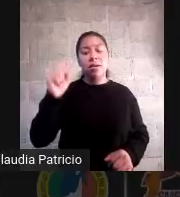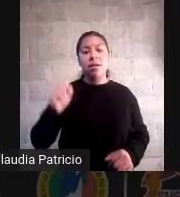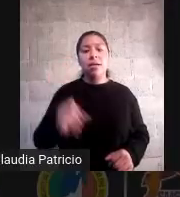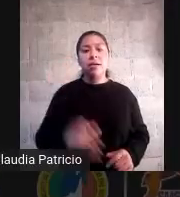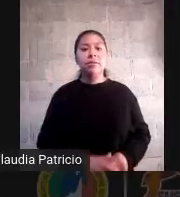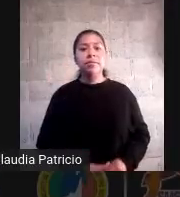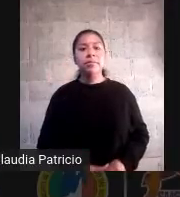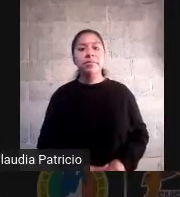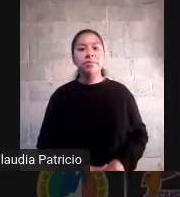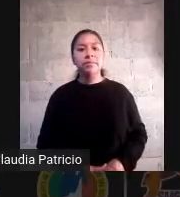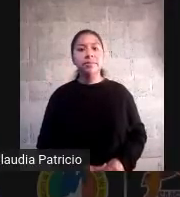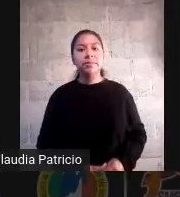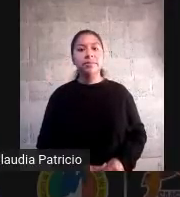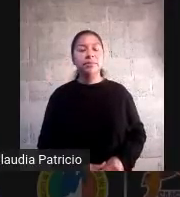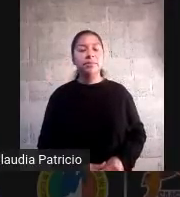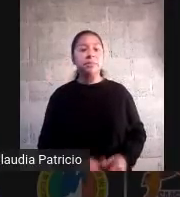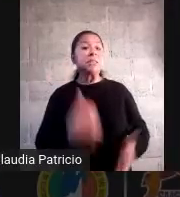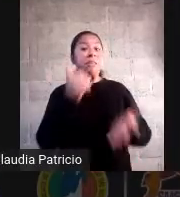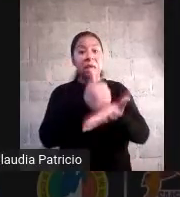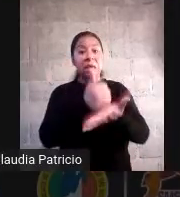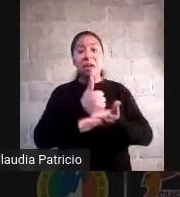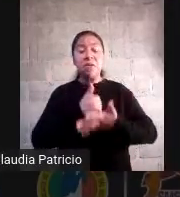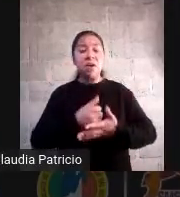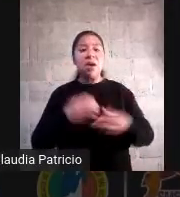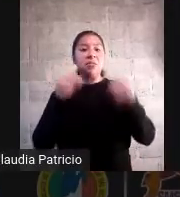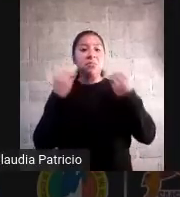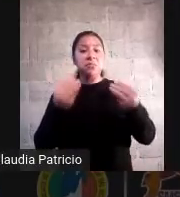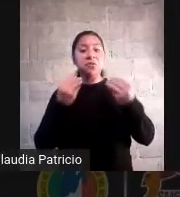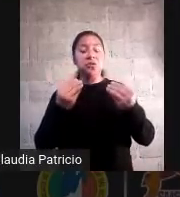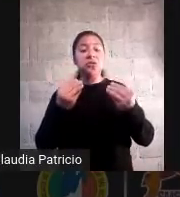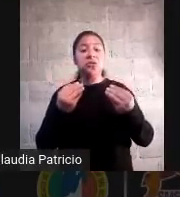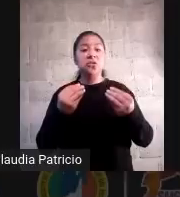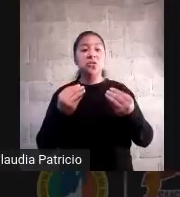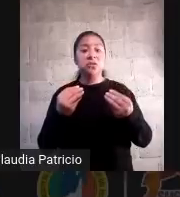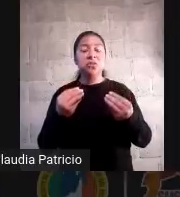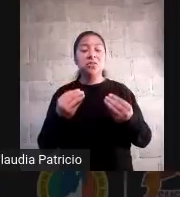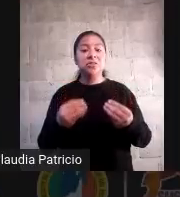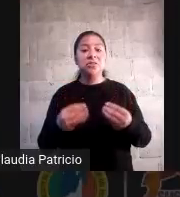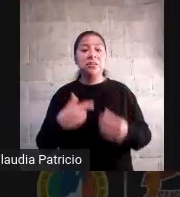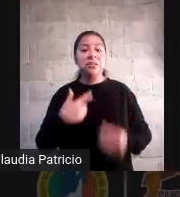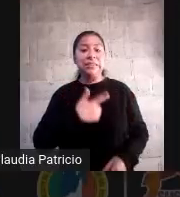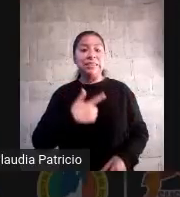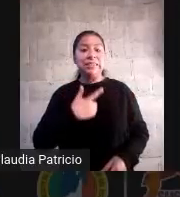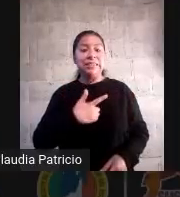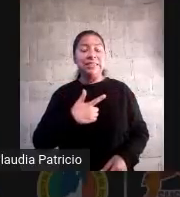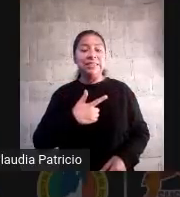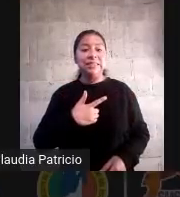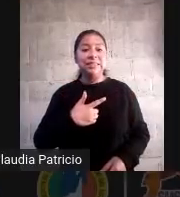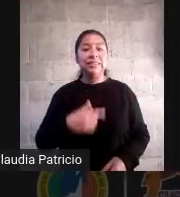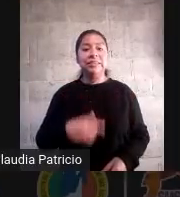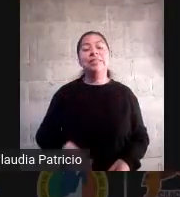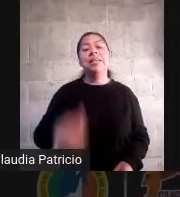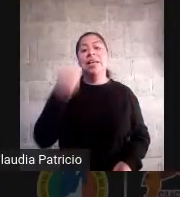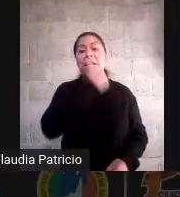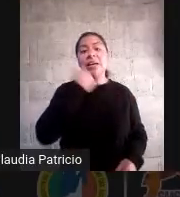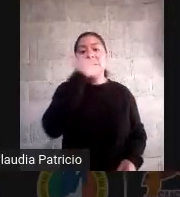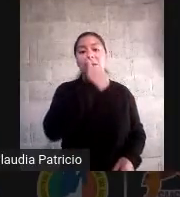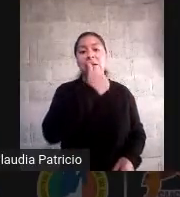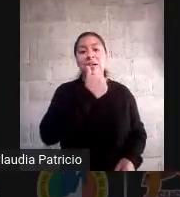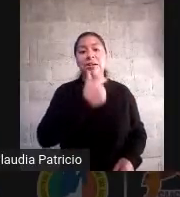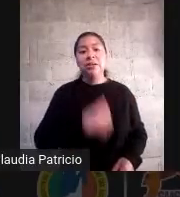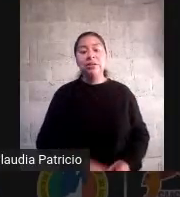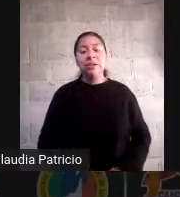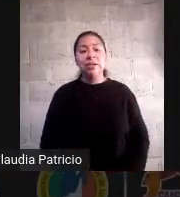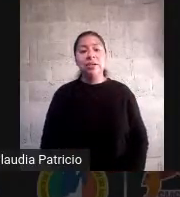acorde al perfil de los educandos otra otra característica que tiene y voy ahorita a tratar de